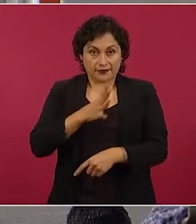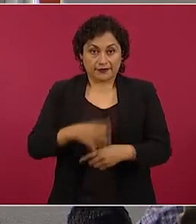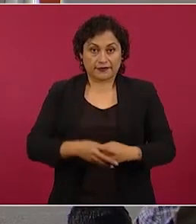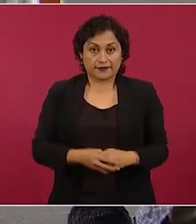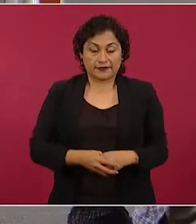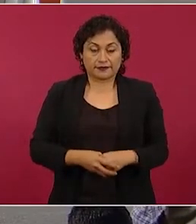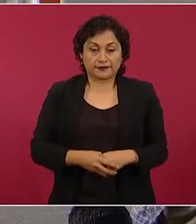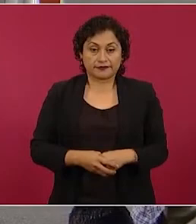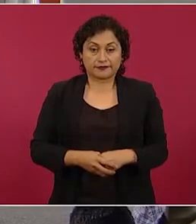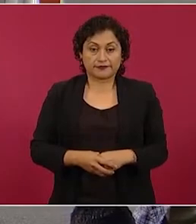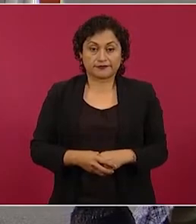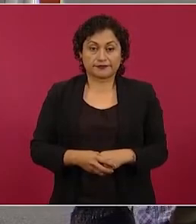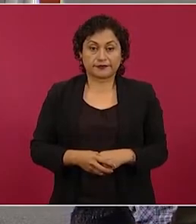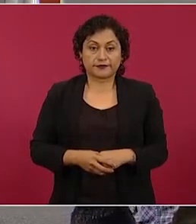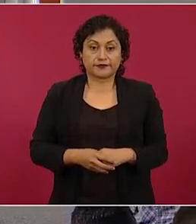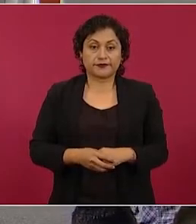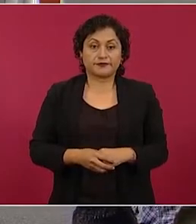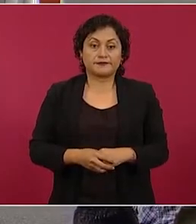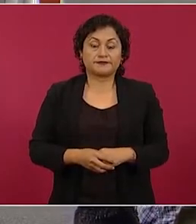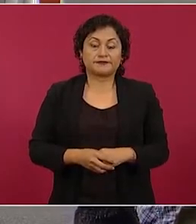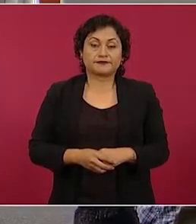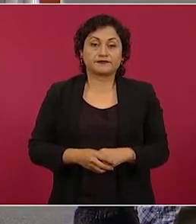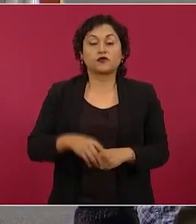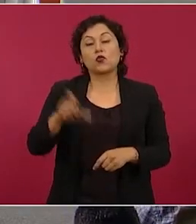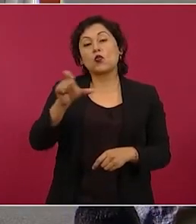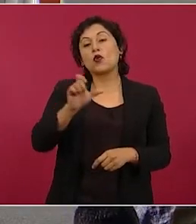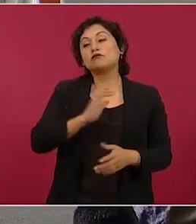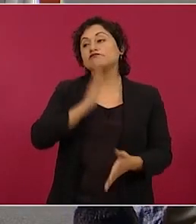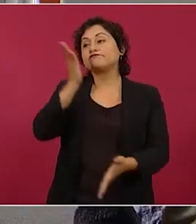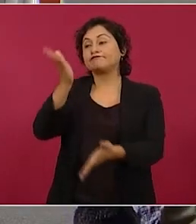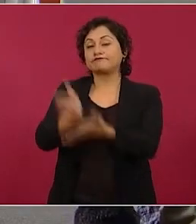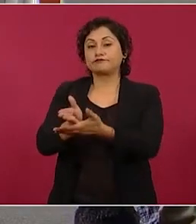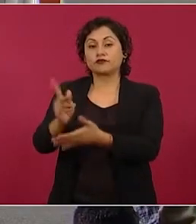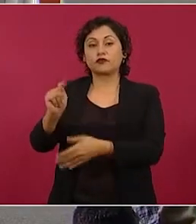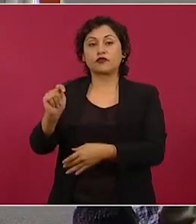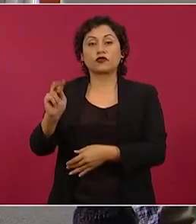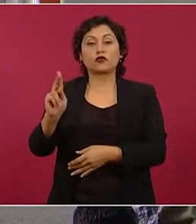Llegando a Tulum, en efecto,